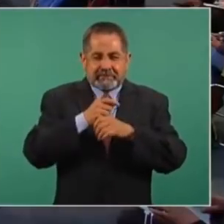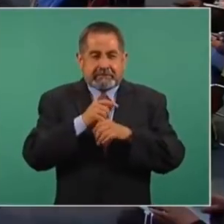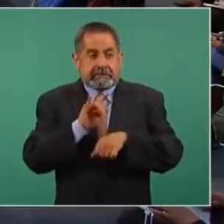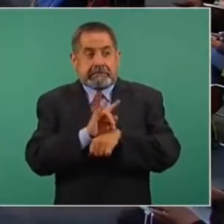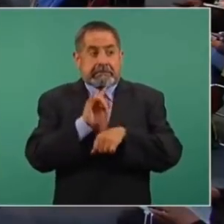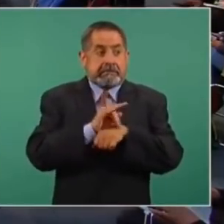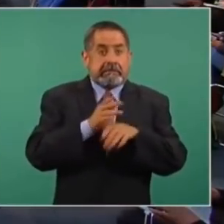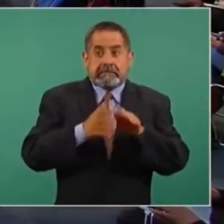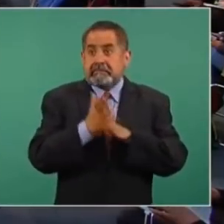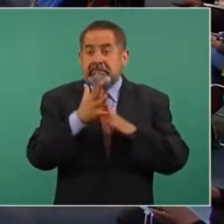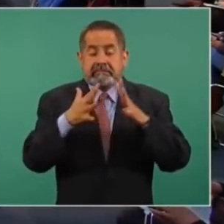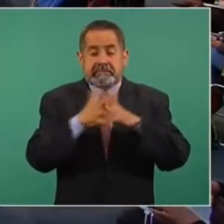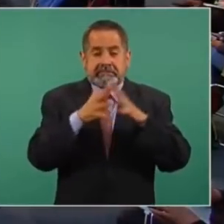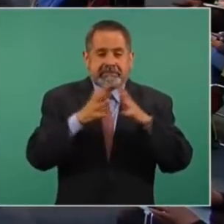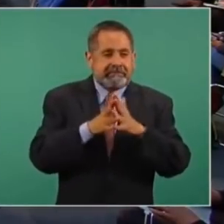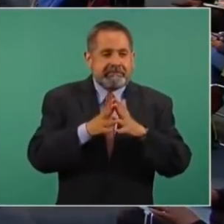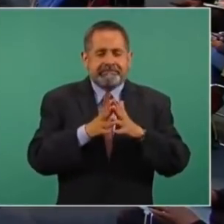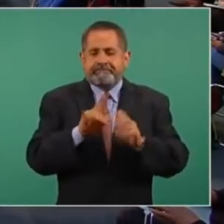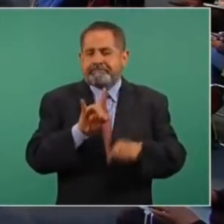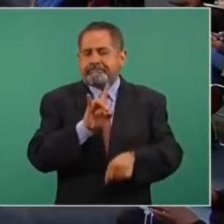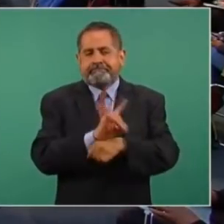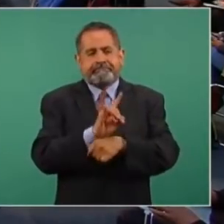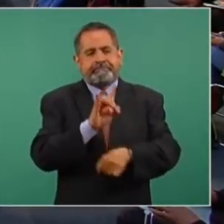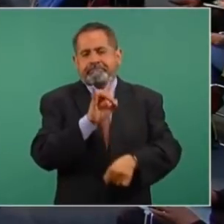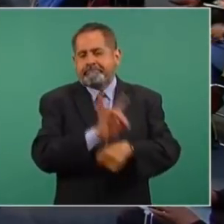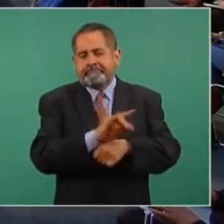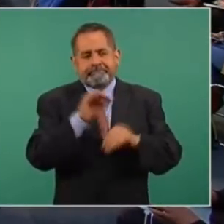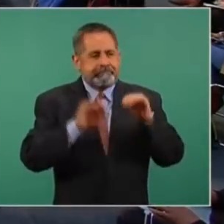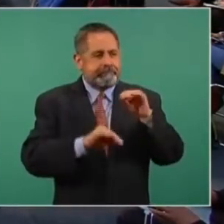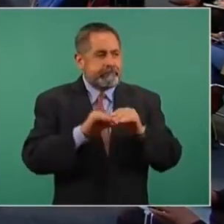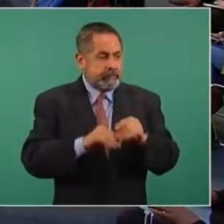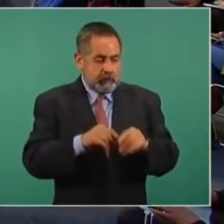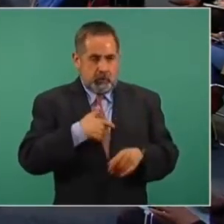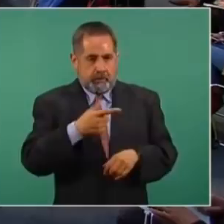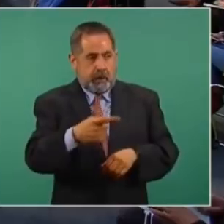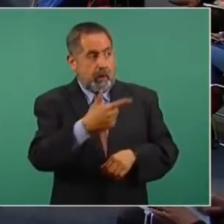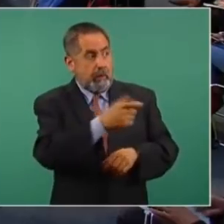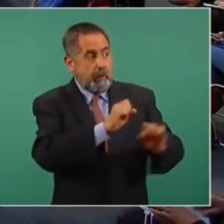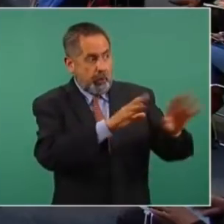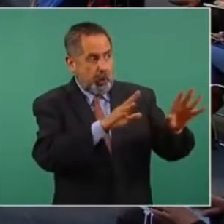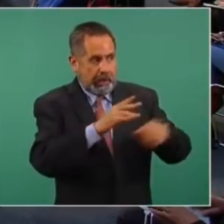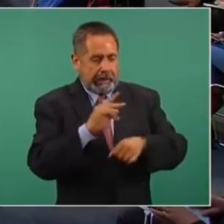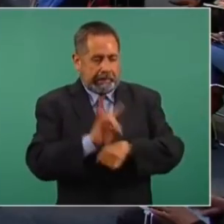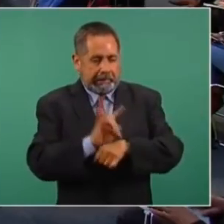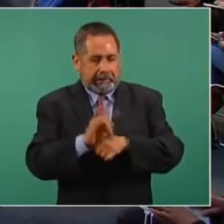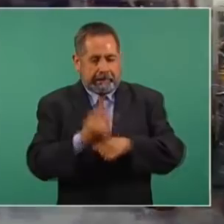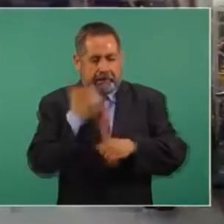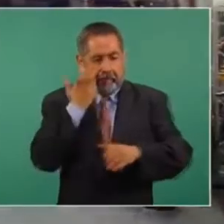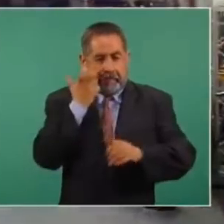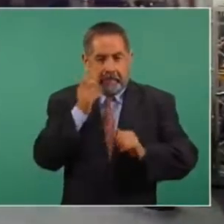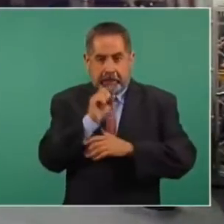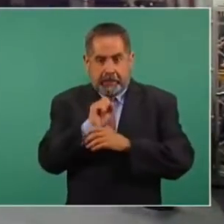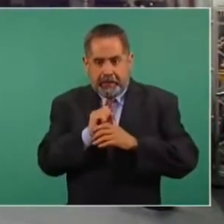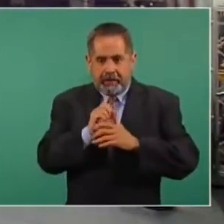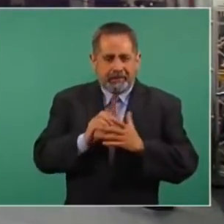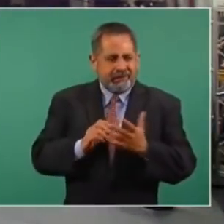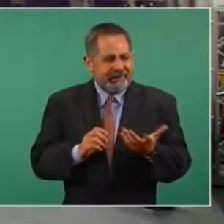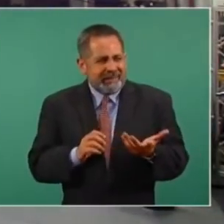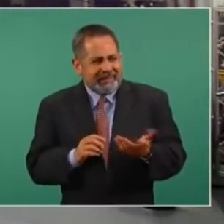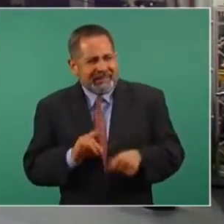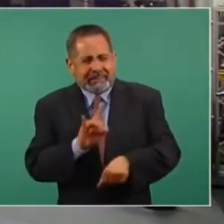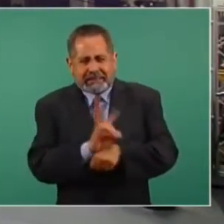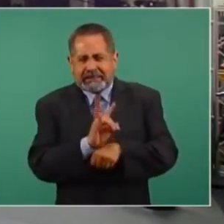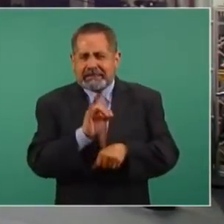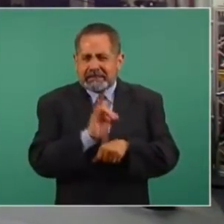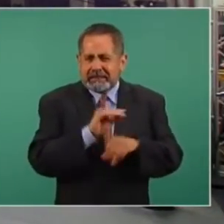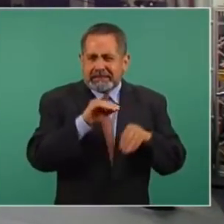corresponsal de guerra montaje o con montajes. En fin, hay mucho de dónde estar